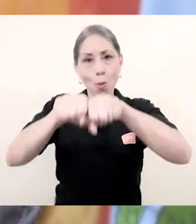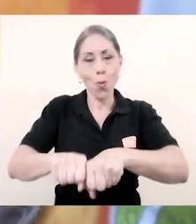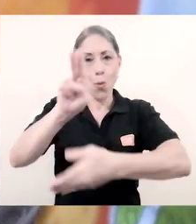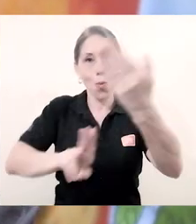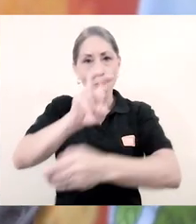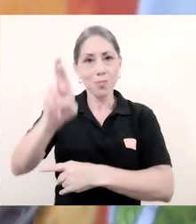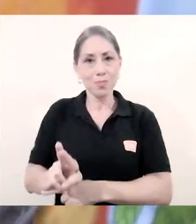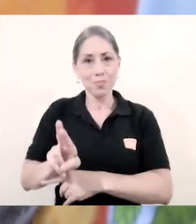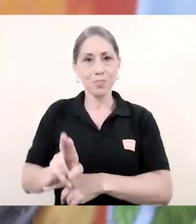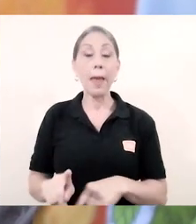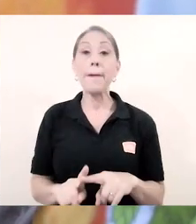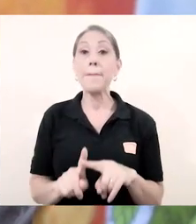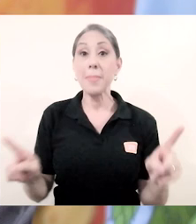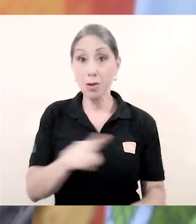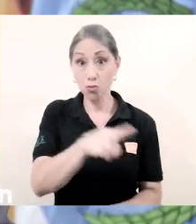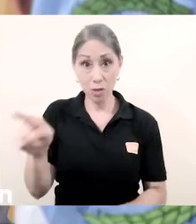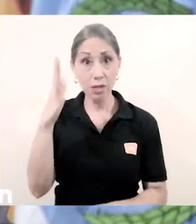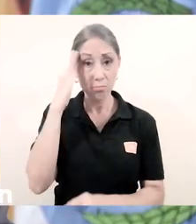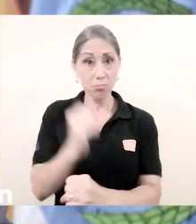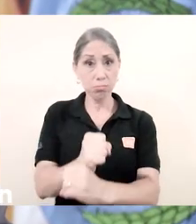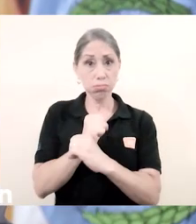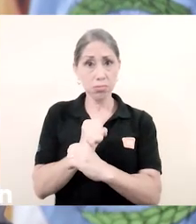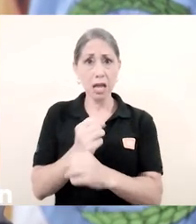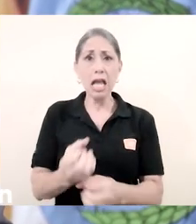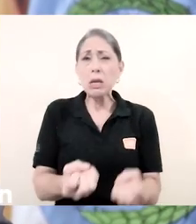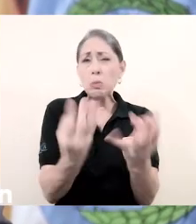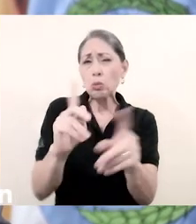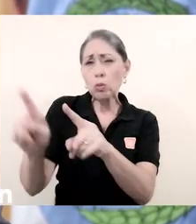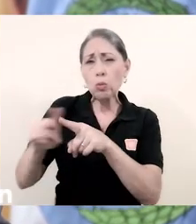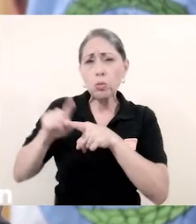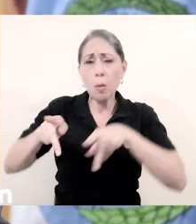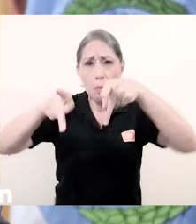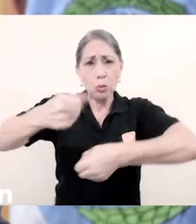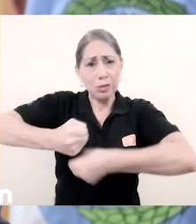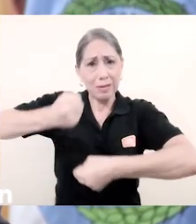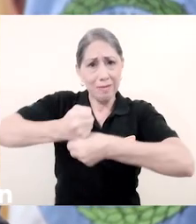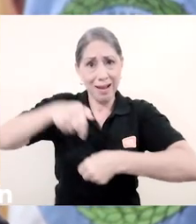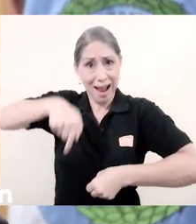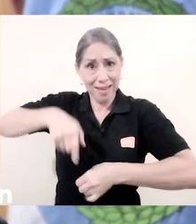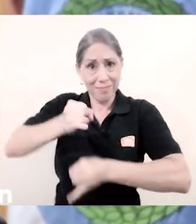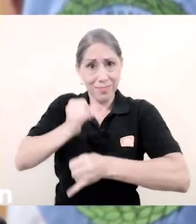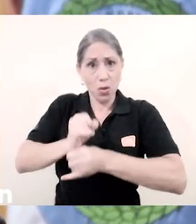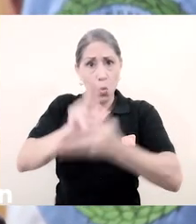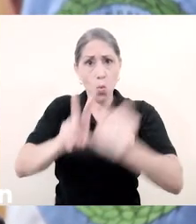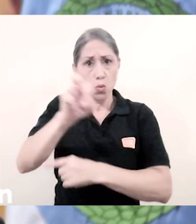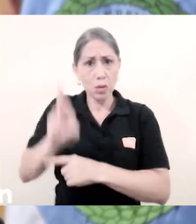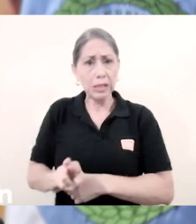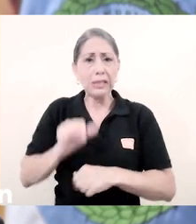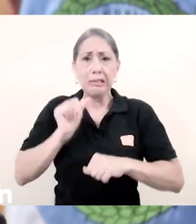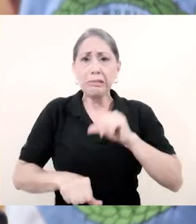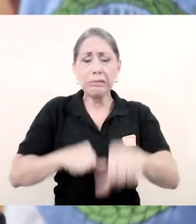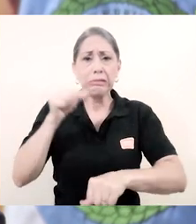graduados de la Universidad de Costa Rica. Pero tengan por seguro que decenas de funcionarias y funcionarios de esta